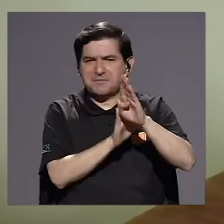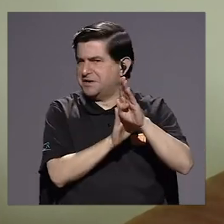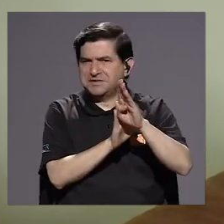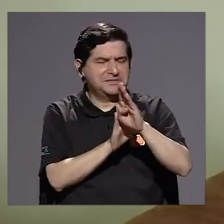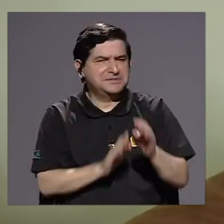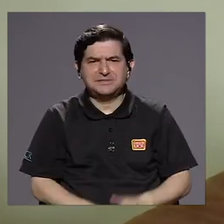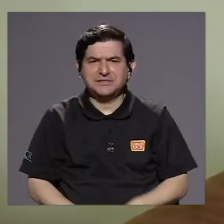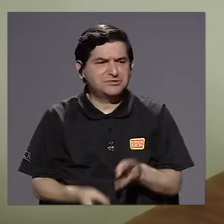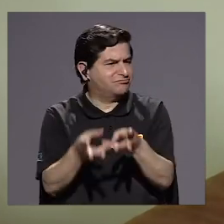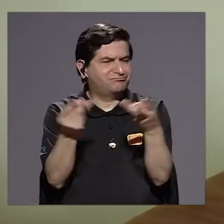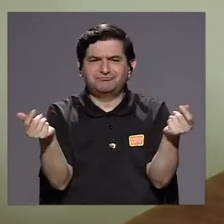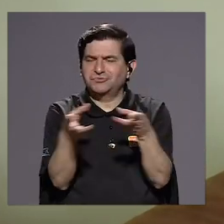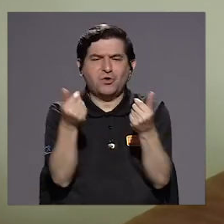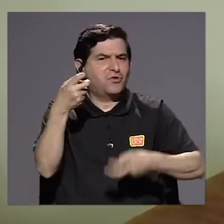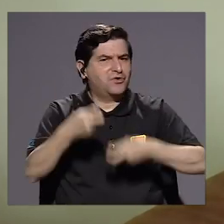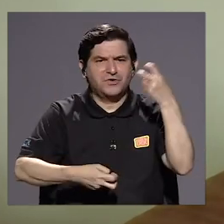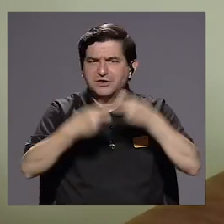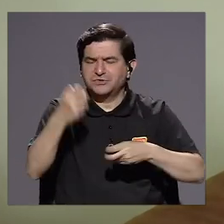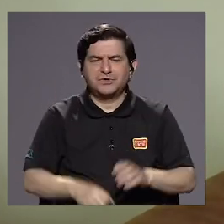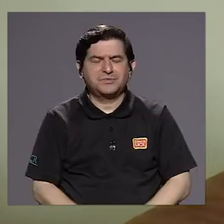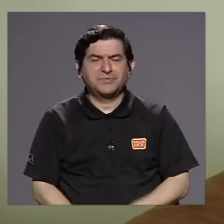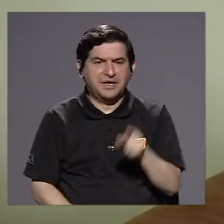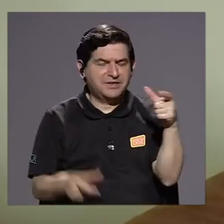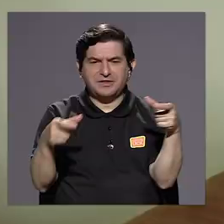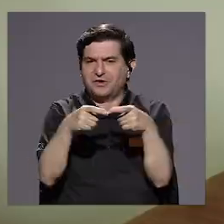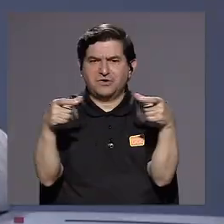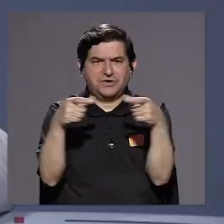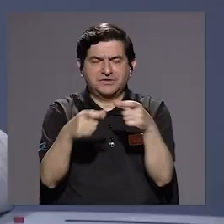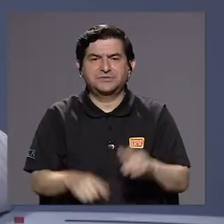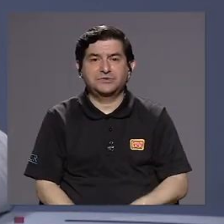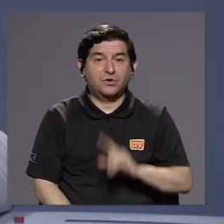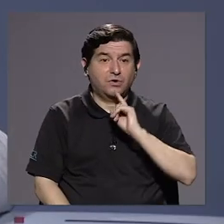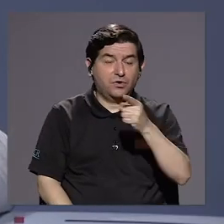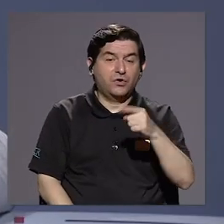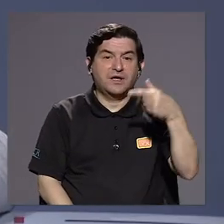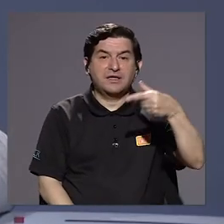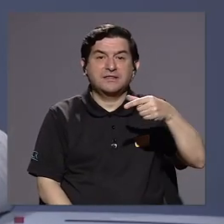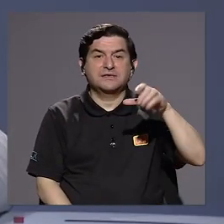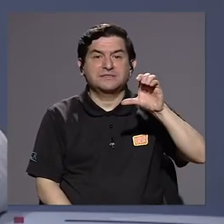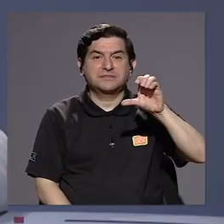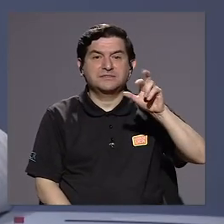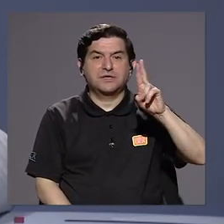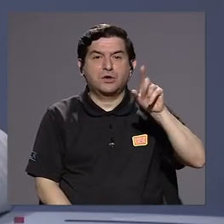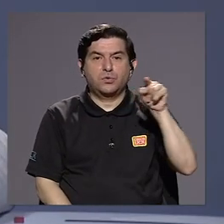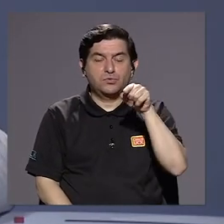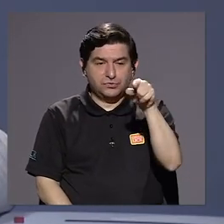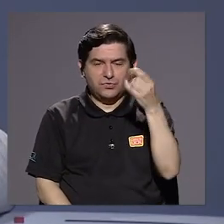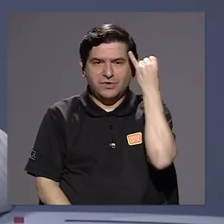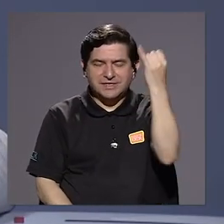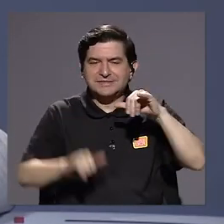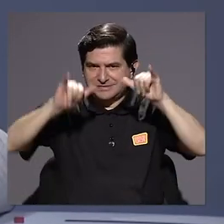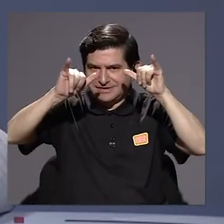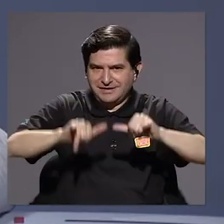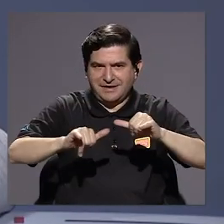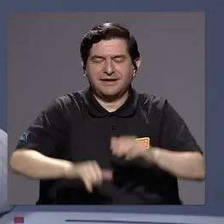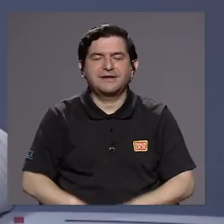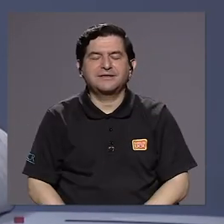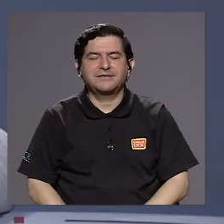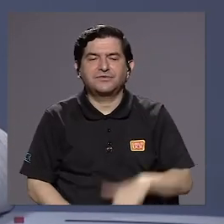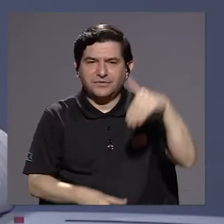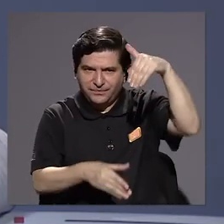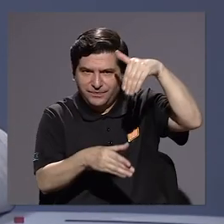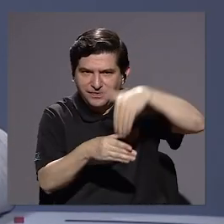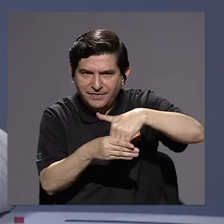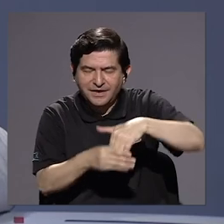han resuelto los problemas de cualidad. Esto que plantea doña Giselle creo que es muy importante, me quedo con eso, en el marco